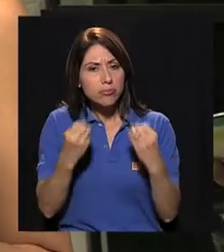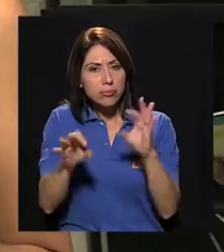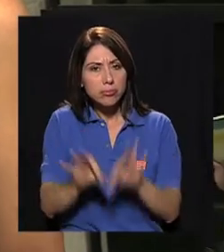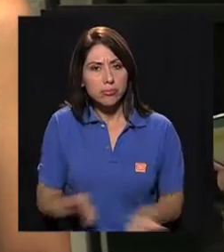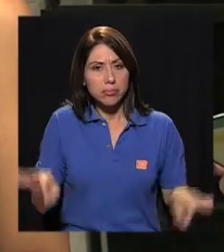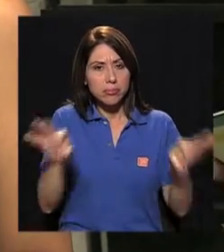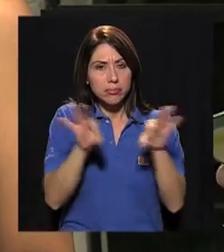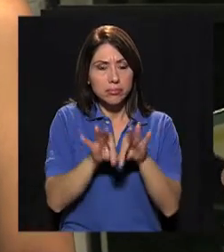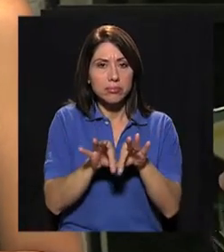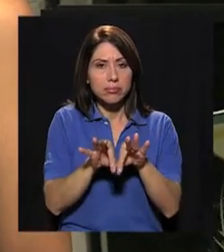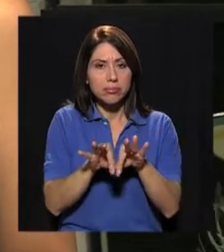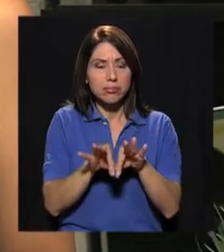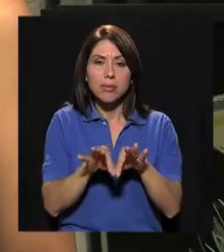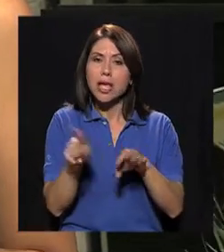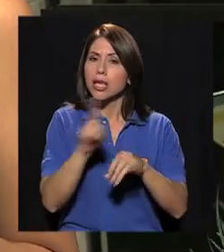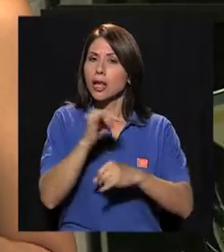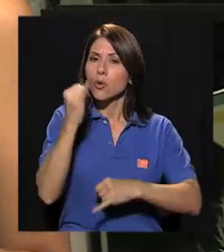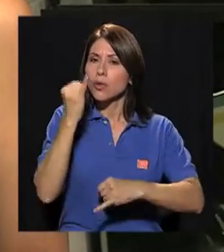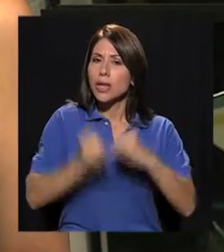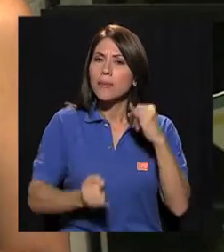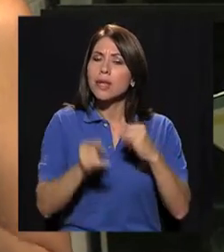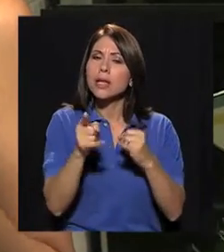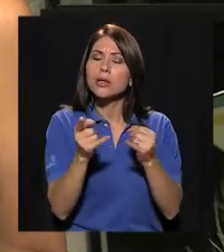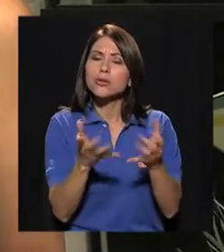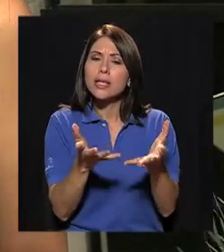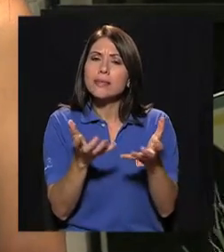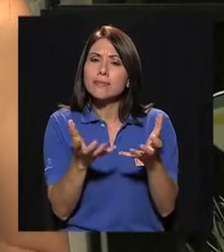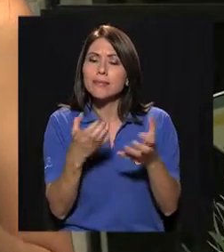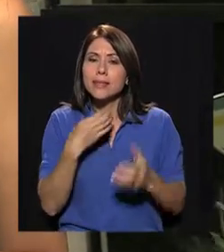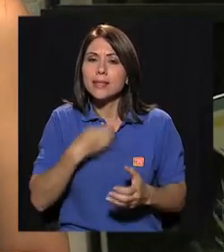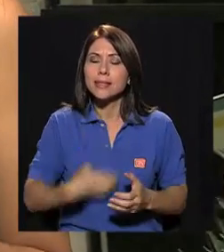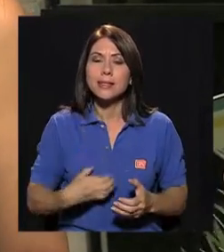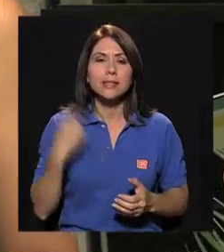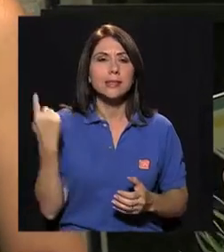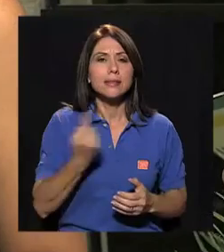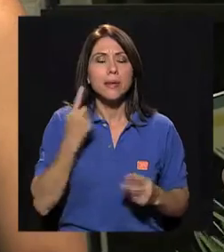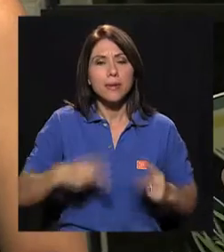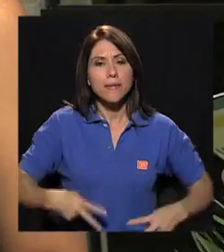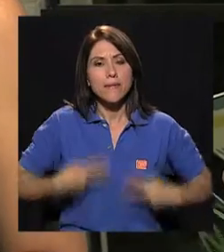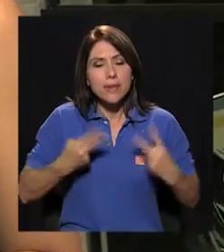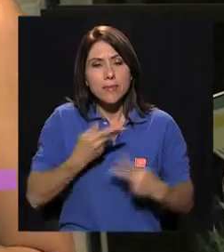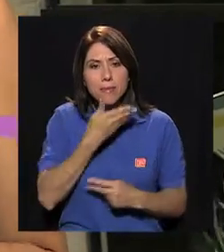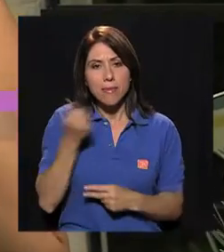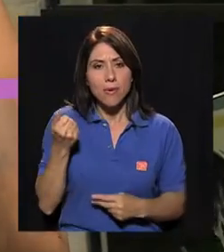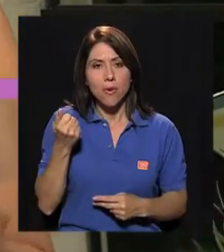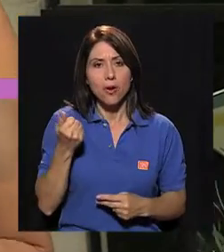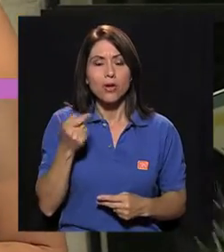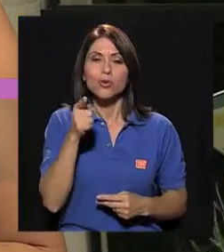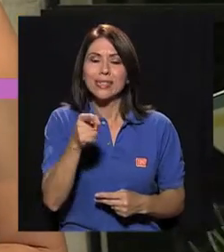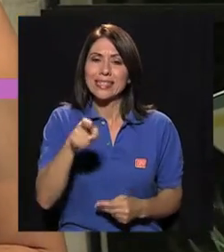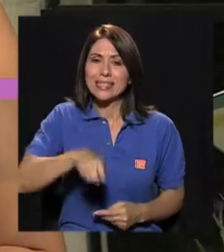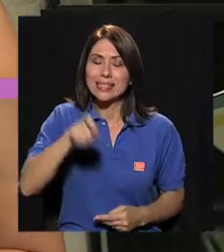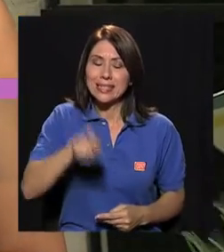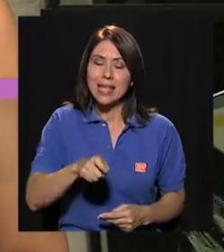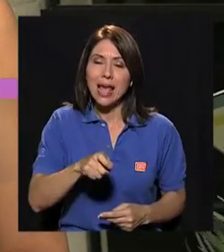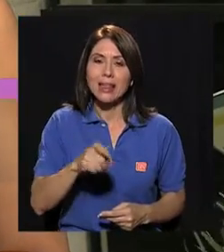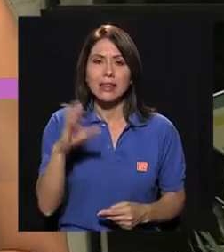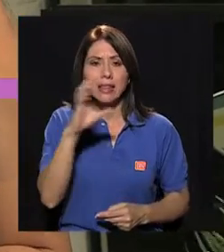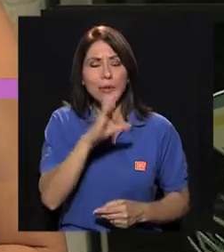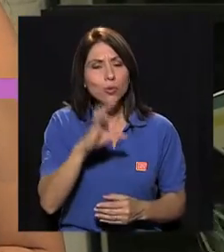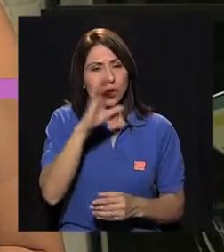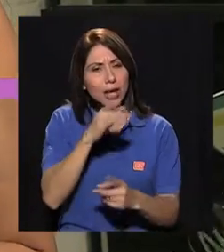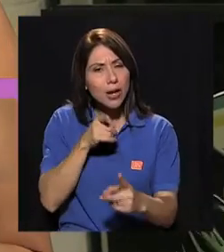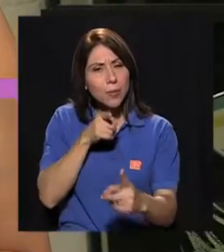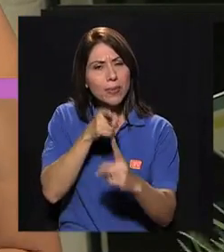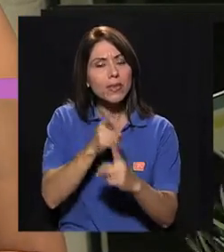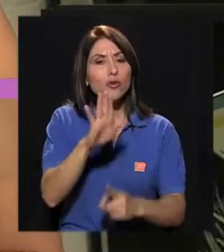La salud es importante y que no termine su deseo de vivir siempre mejor y tenga más necesidad de buscar su